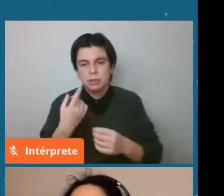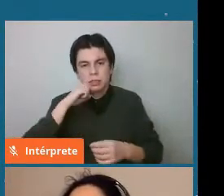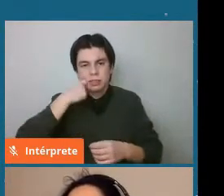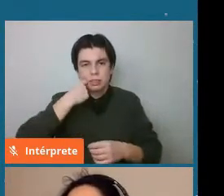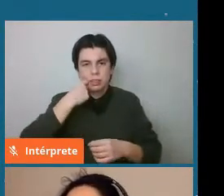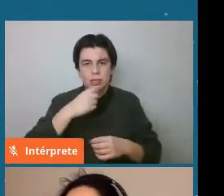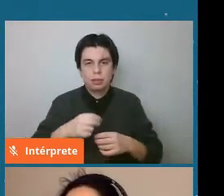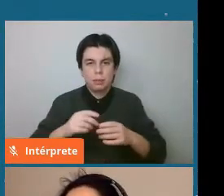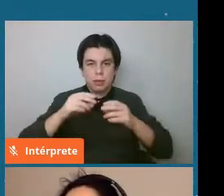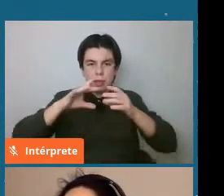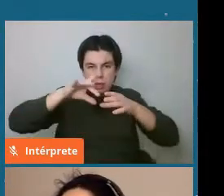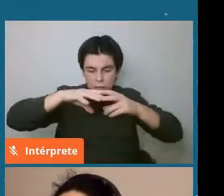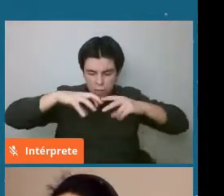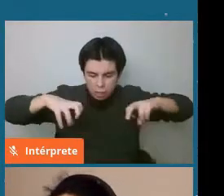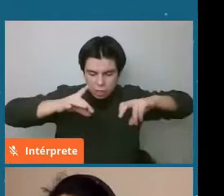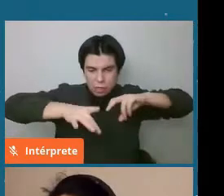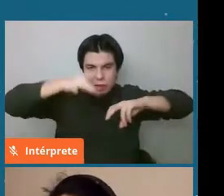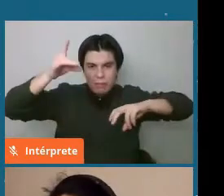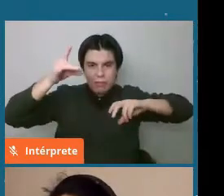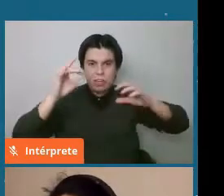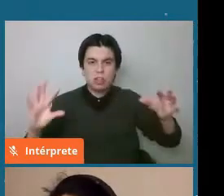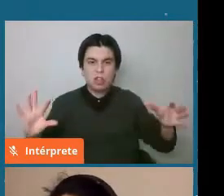conexión entre meteoritos y asteroides.